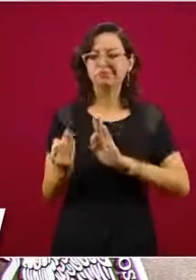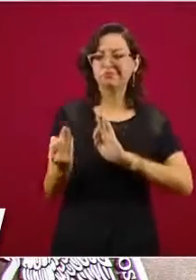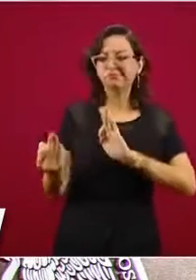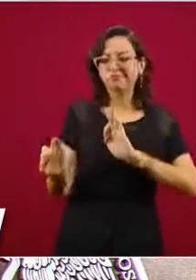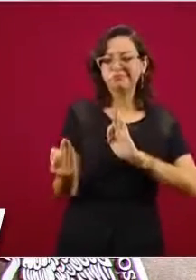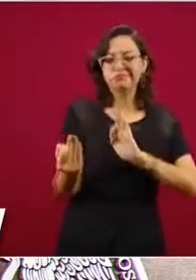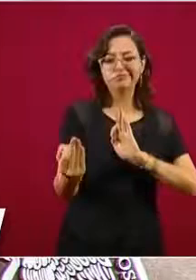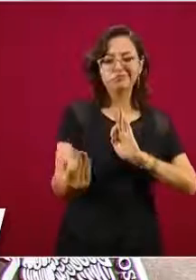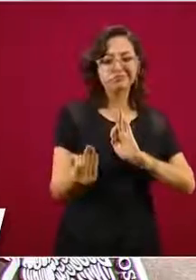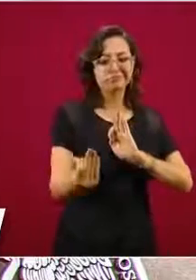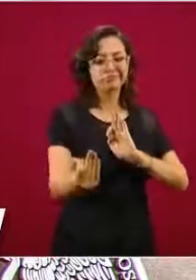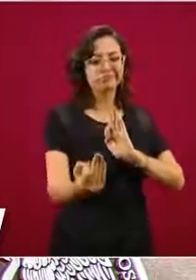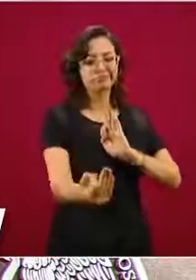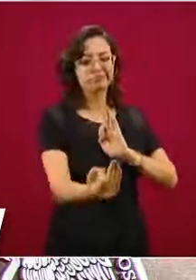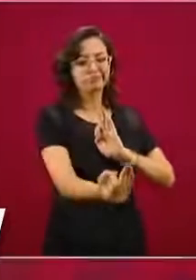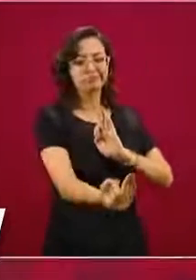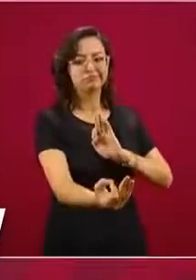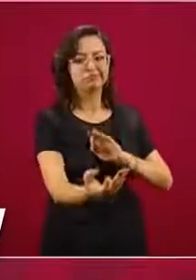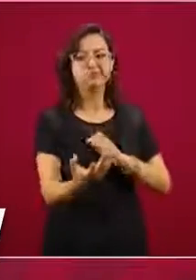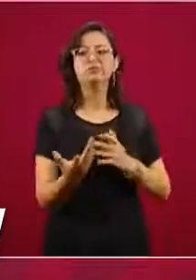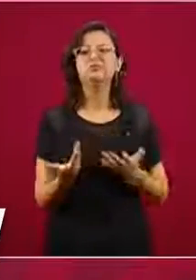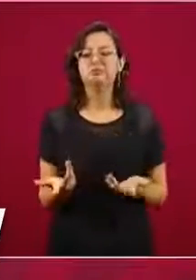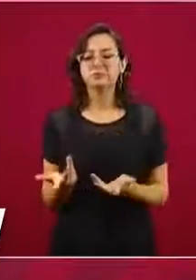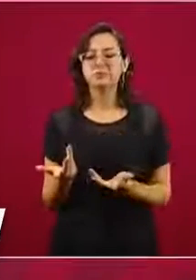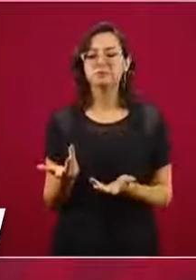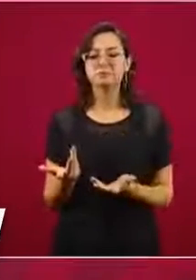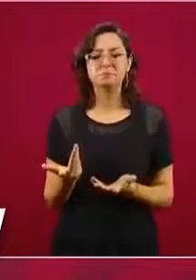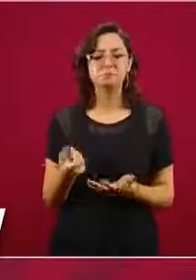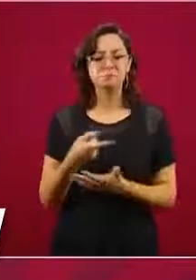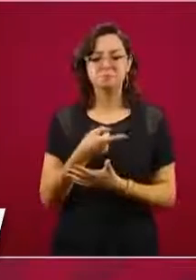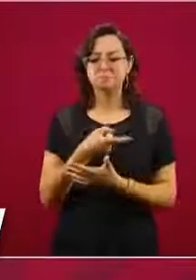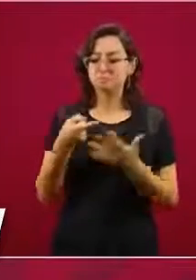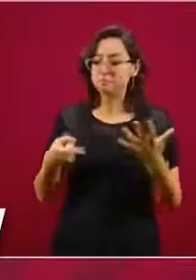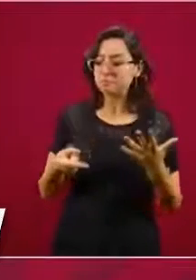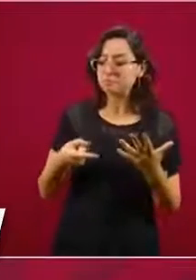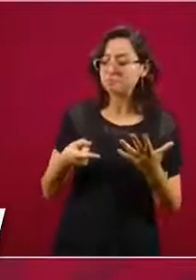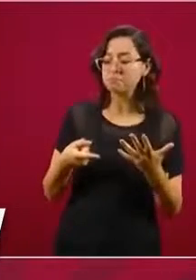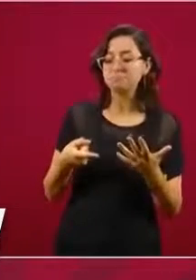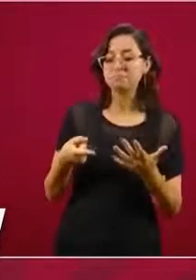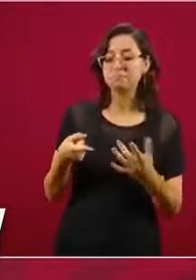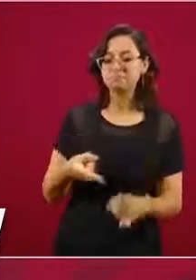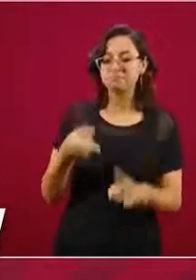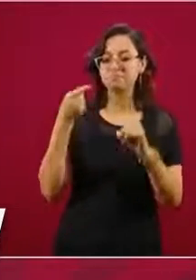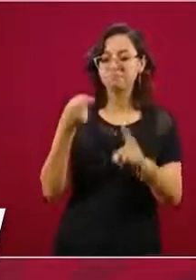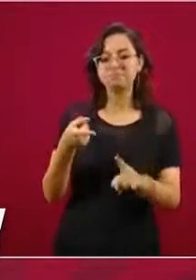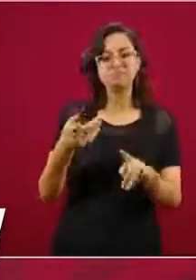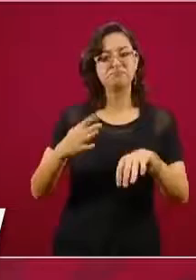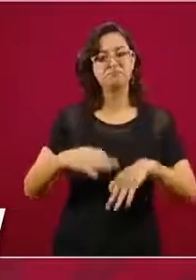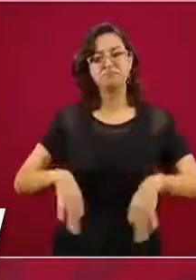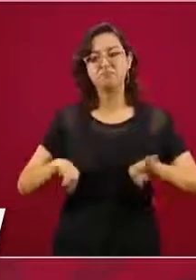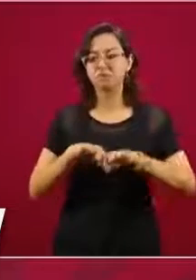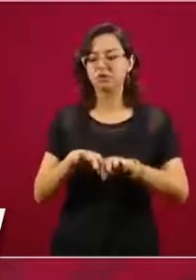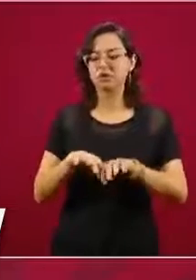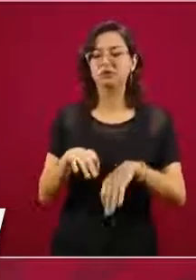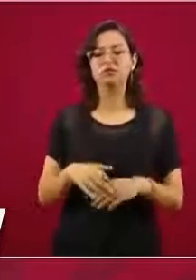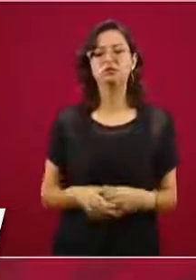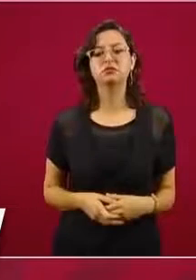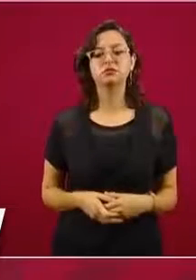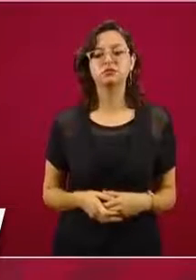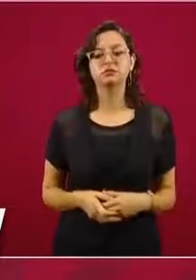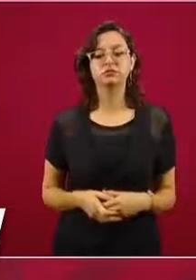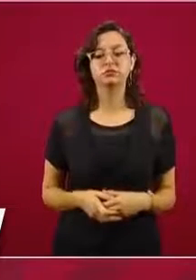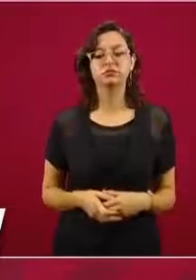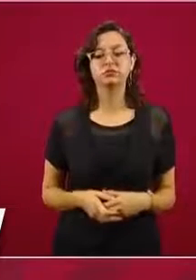distancia. Ahí está la clave. En eso